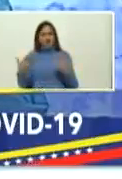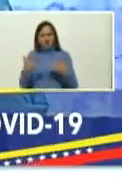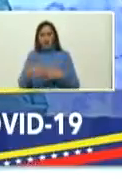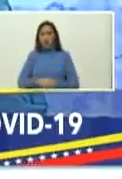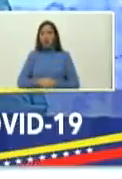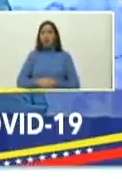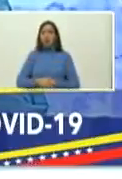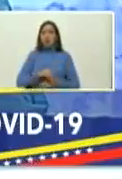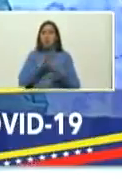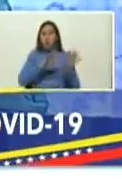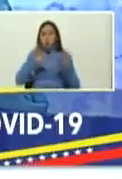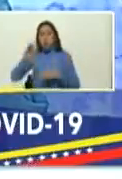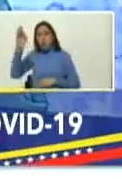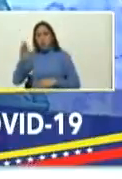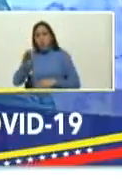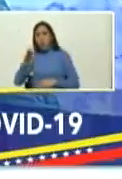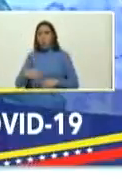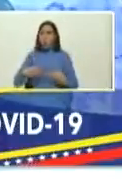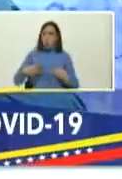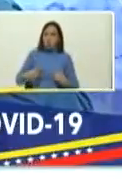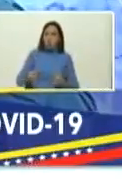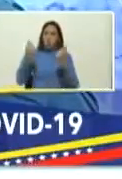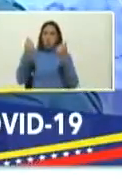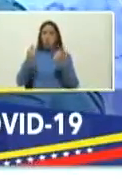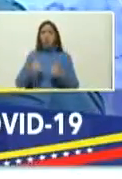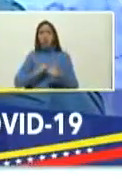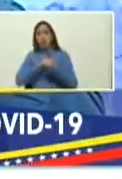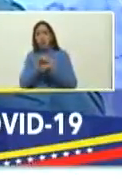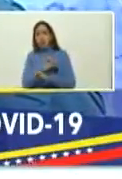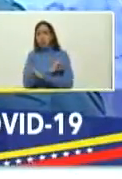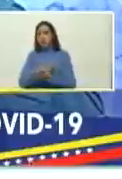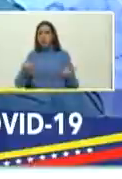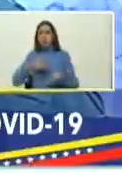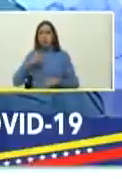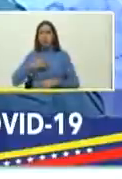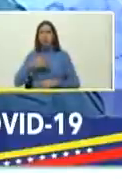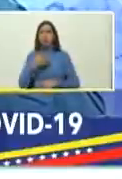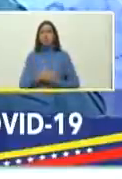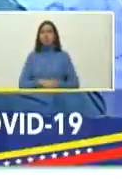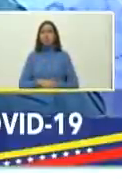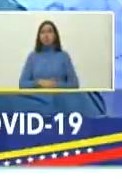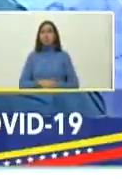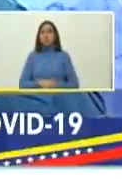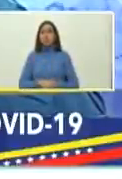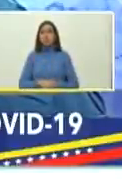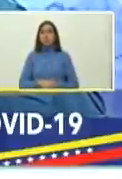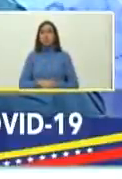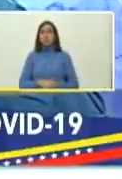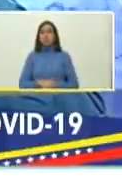90 por ciento de los síntomas ¿verdad?